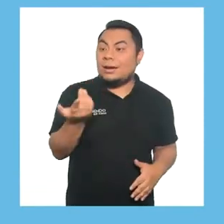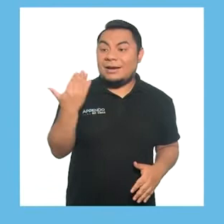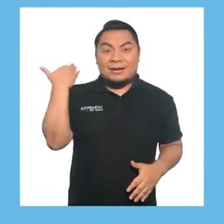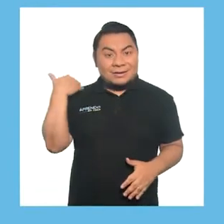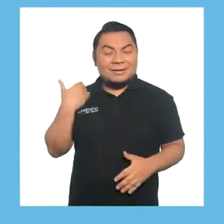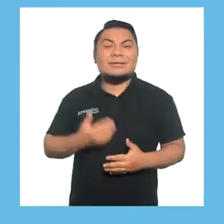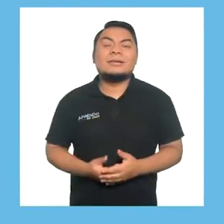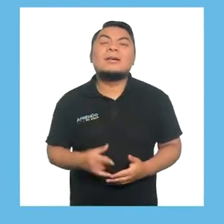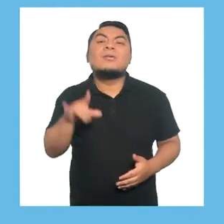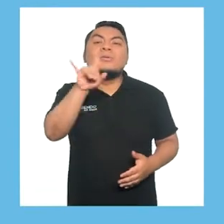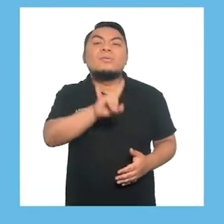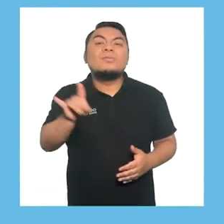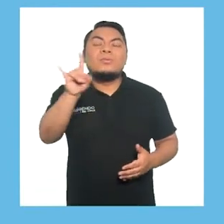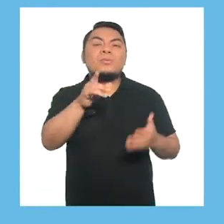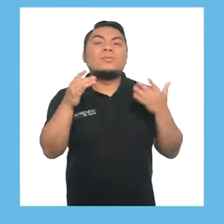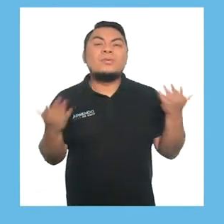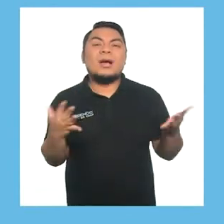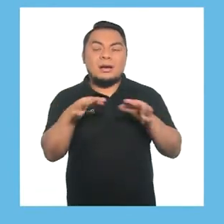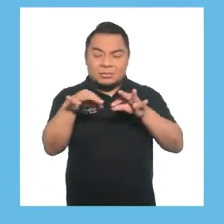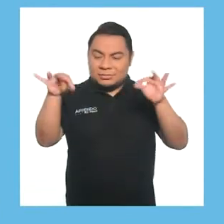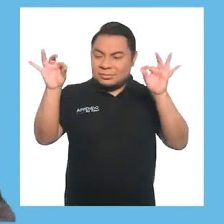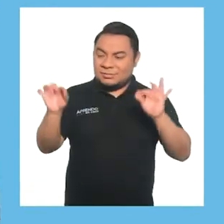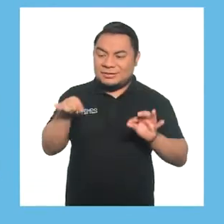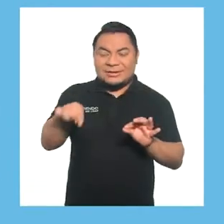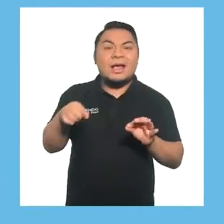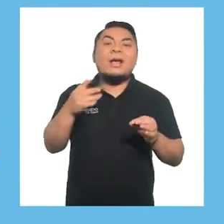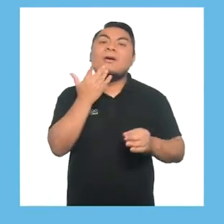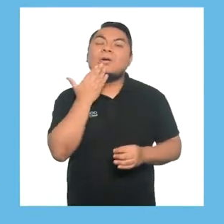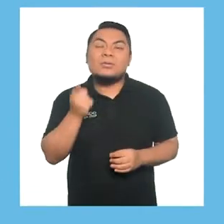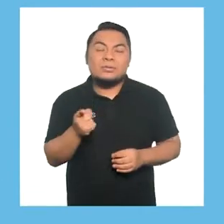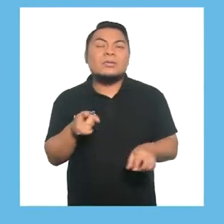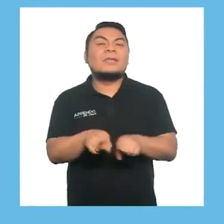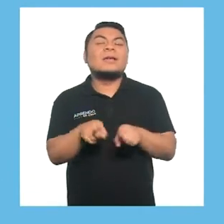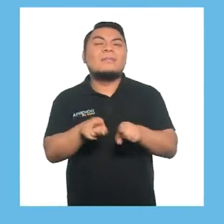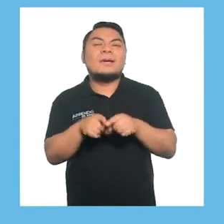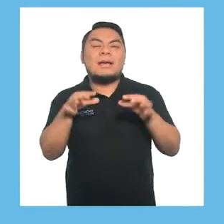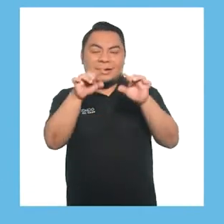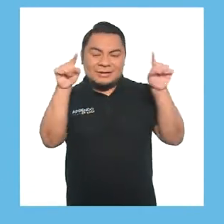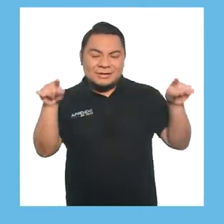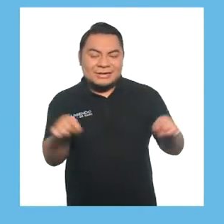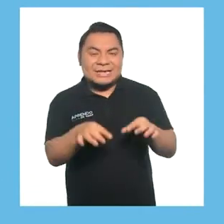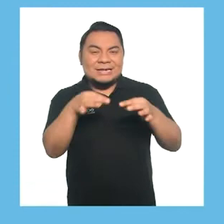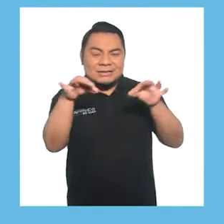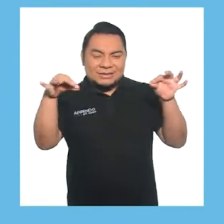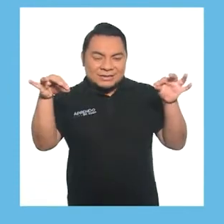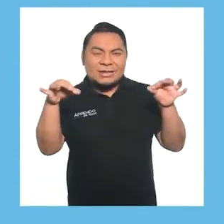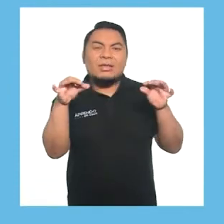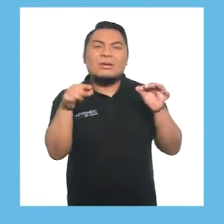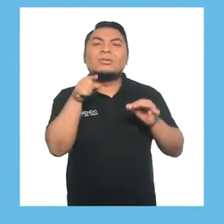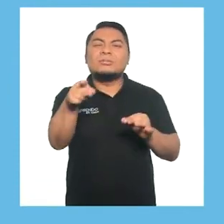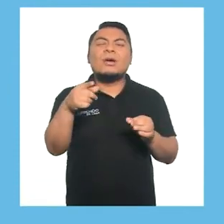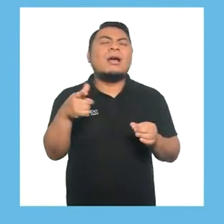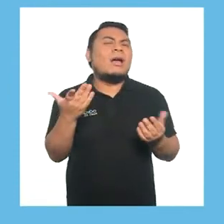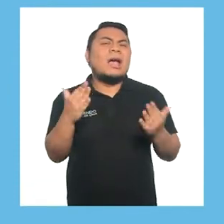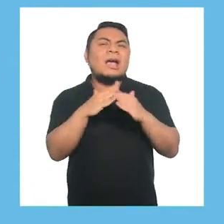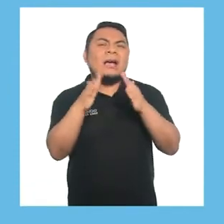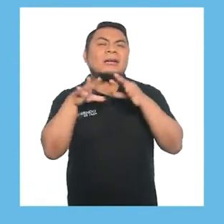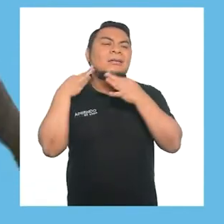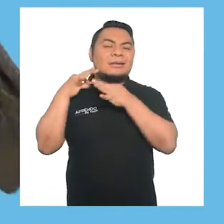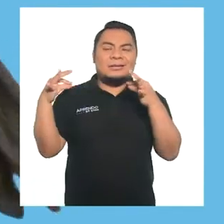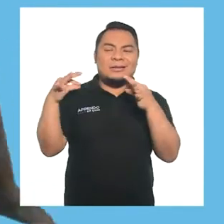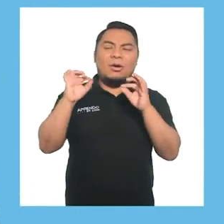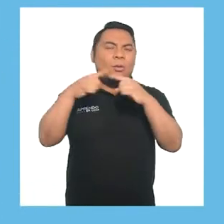mencioné anteriormente, utilizaremos pañuelos de colores o pedazos de telas delgadas que tengan en casa.